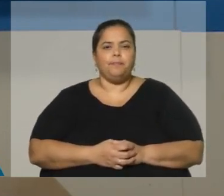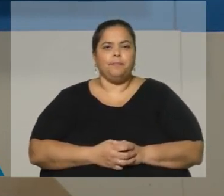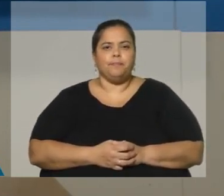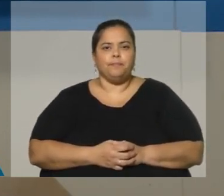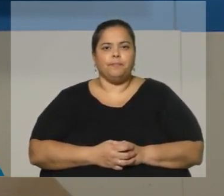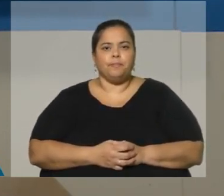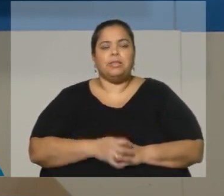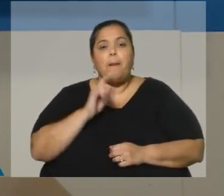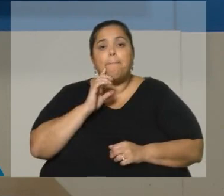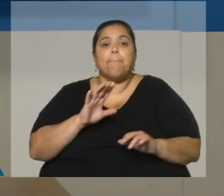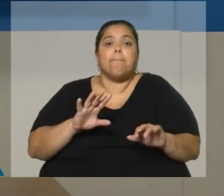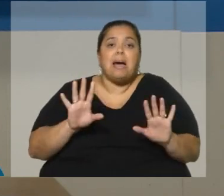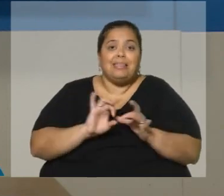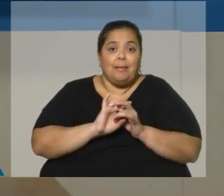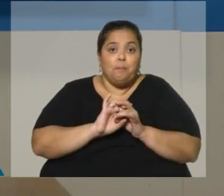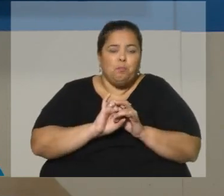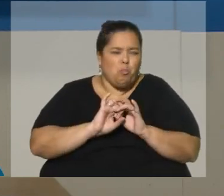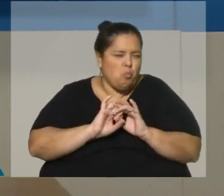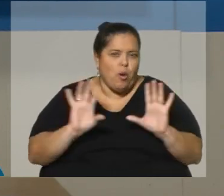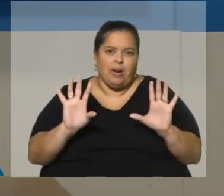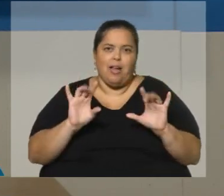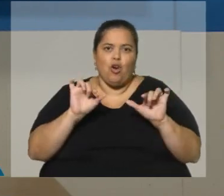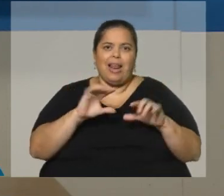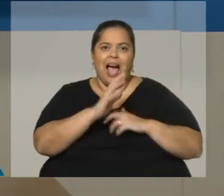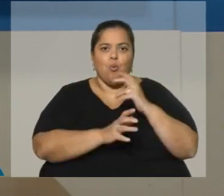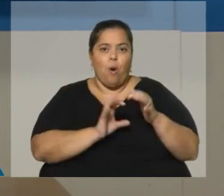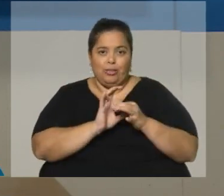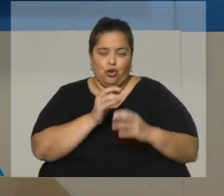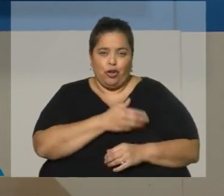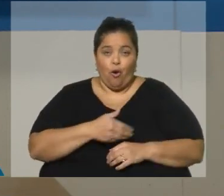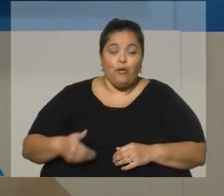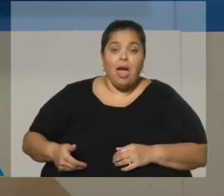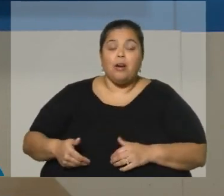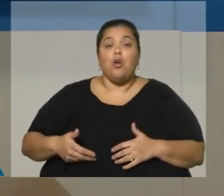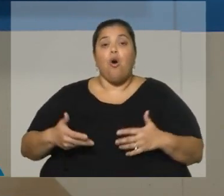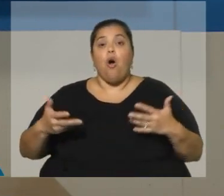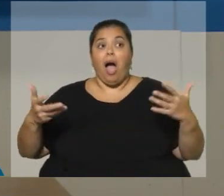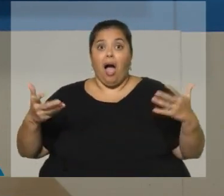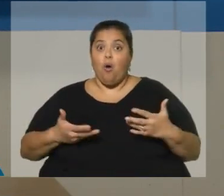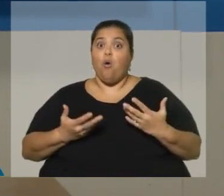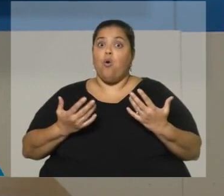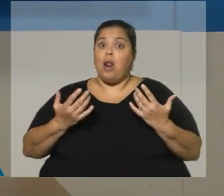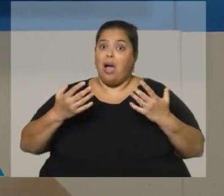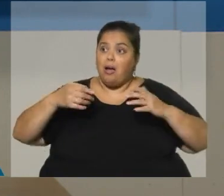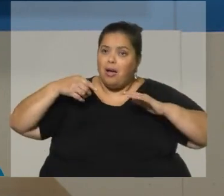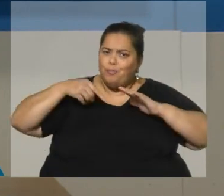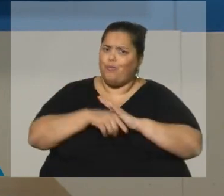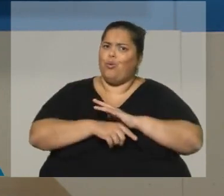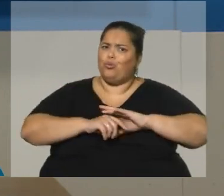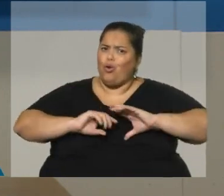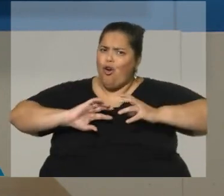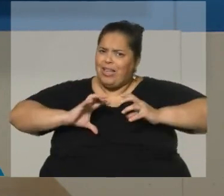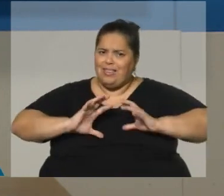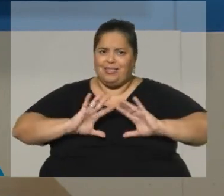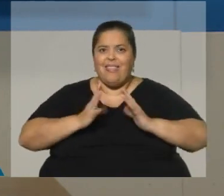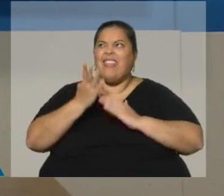Parece muy claro que la coalición de gobierno ha enfrentado la crisis más profunda desde el comienzo